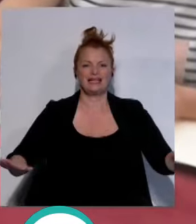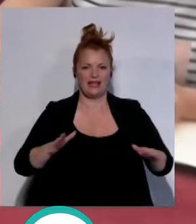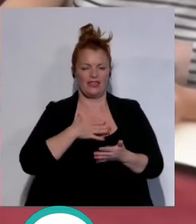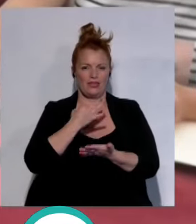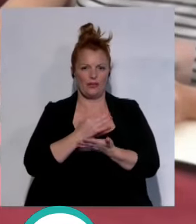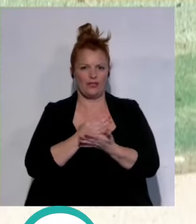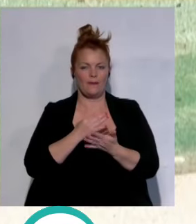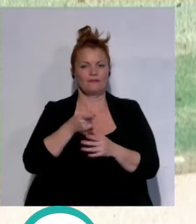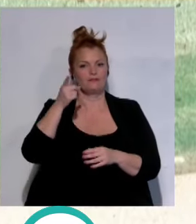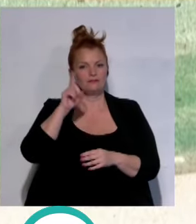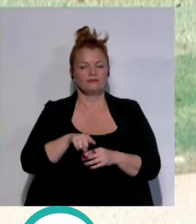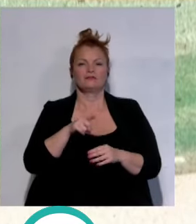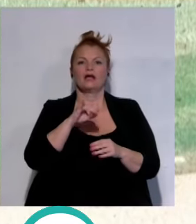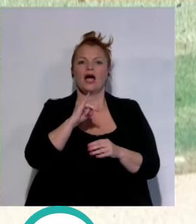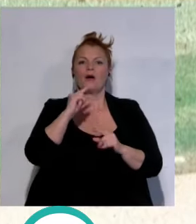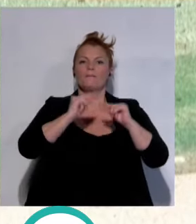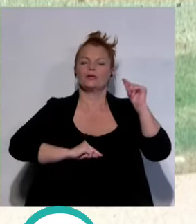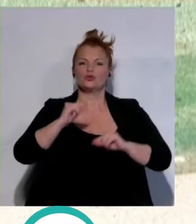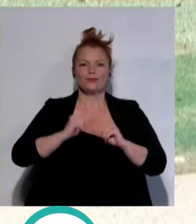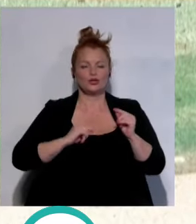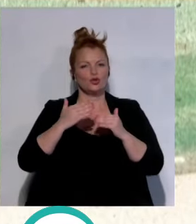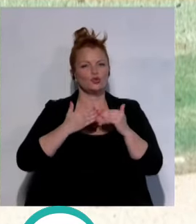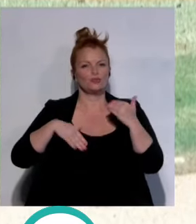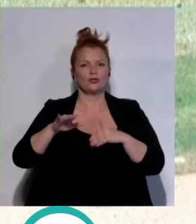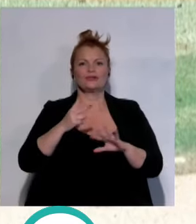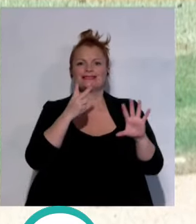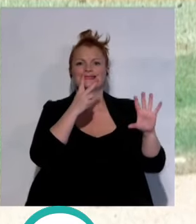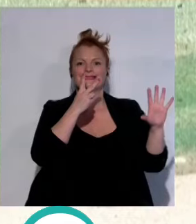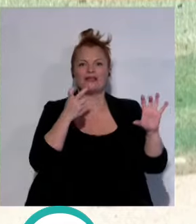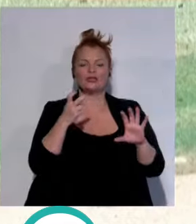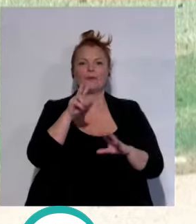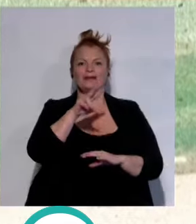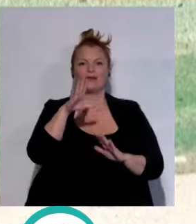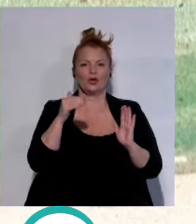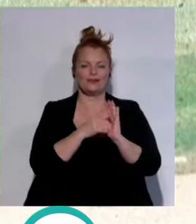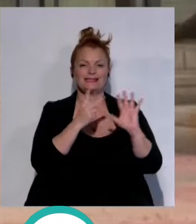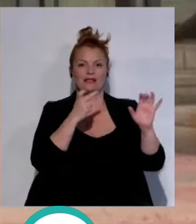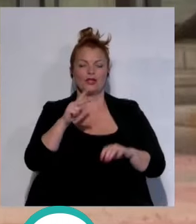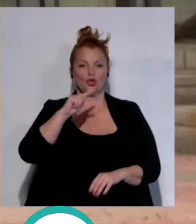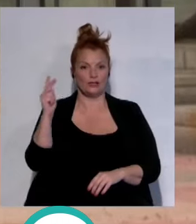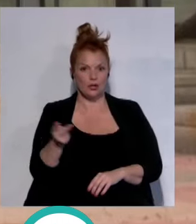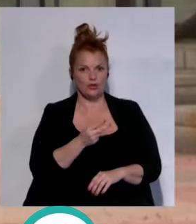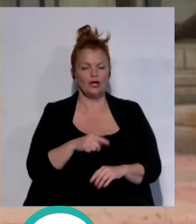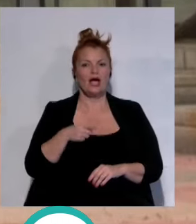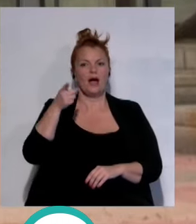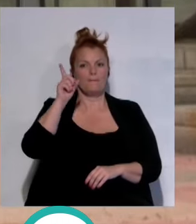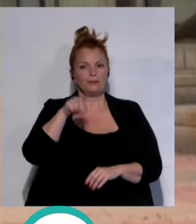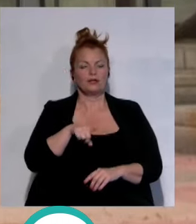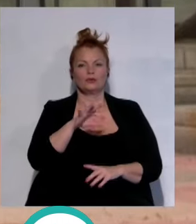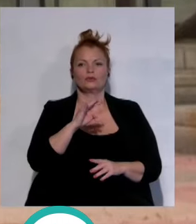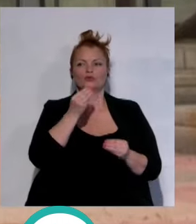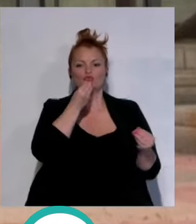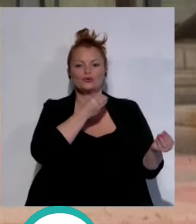La intervención cuenta con un presupuesto superior a los 725.700 euros y supondrá la